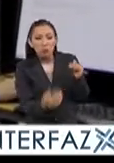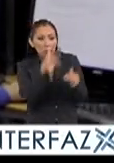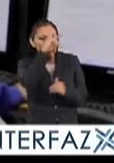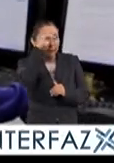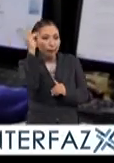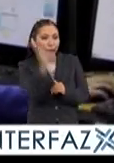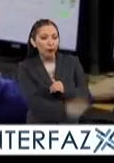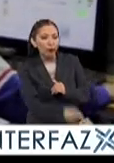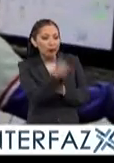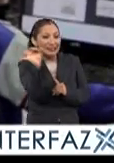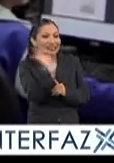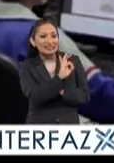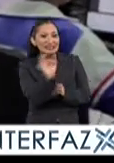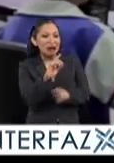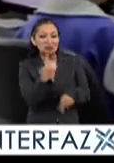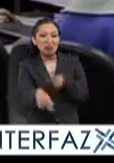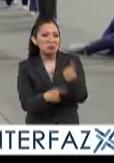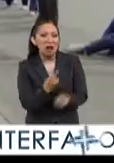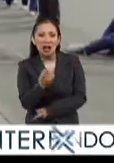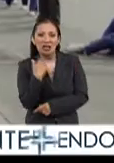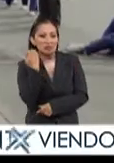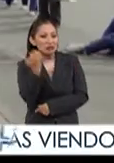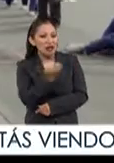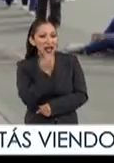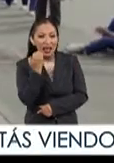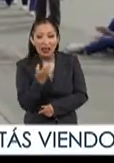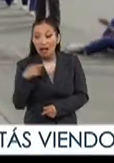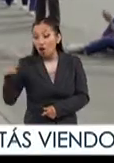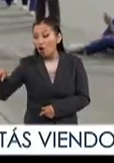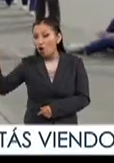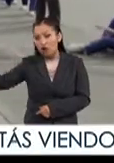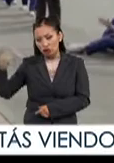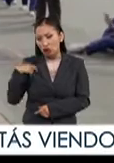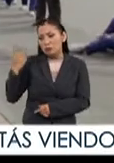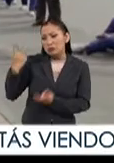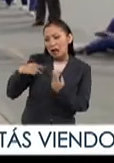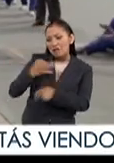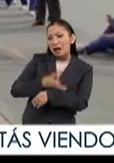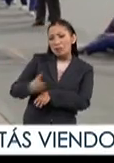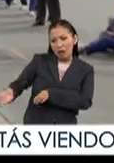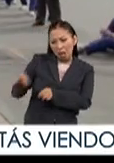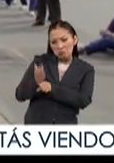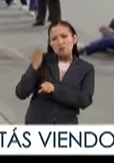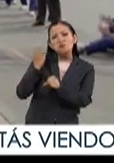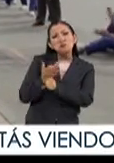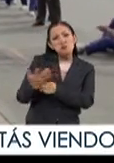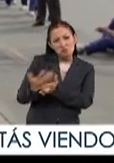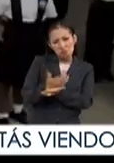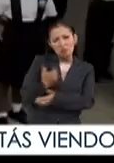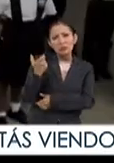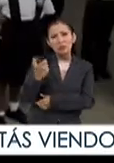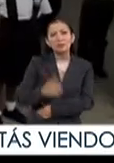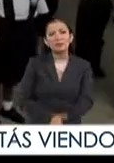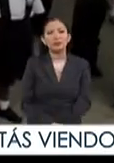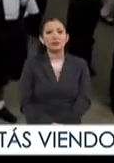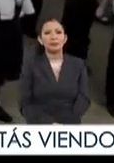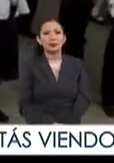más probabilidades de no asistir a la escuela que aquellos provenientes de familias con mayores recursos.